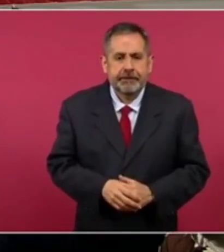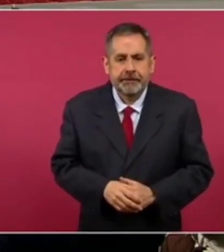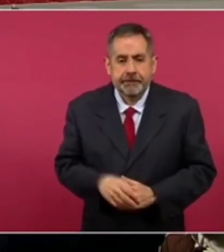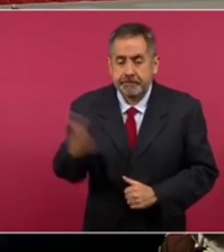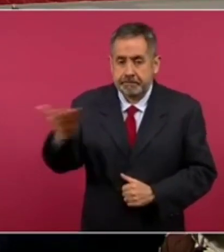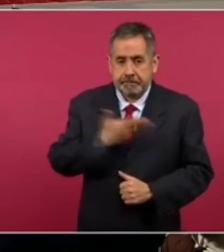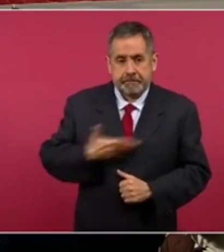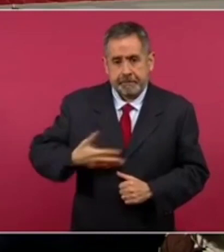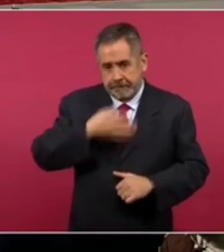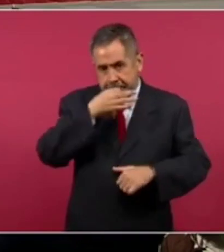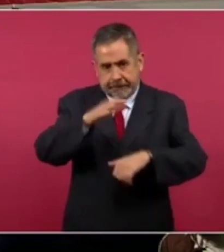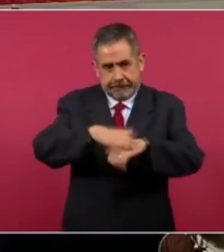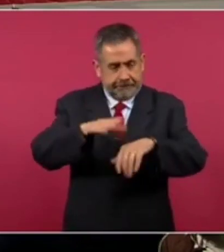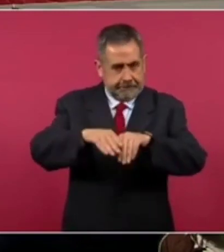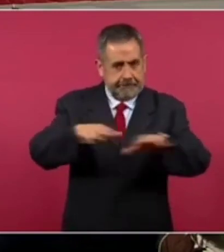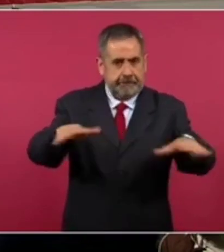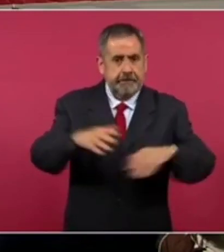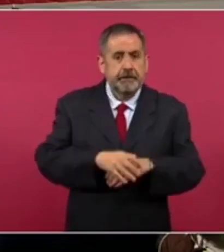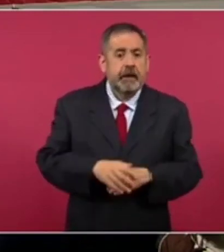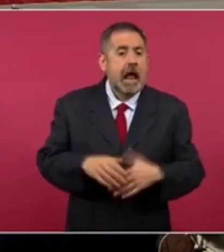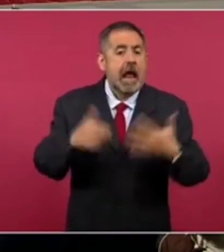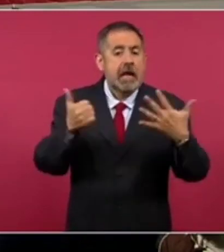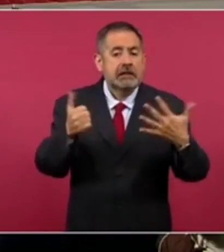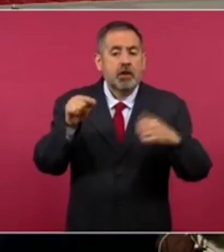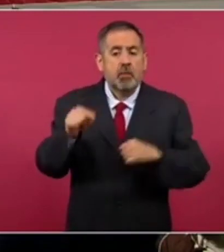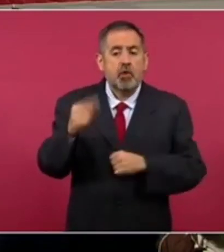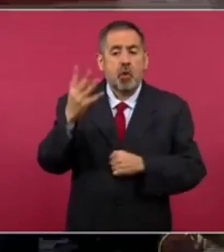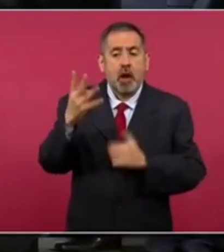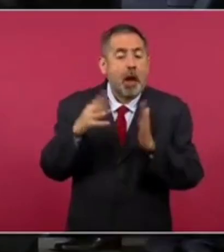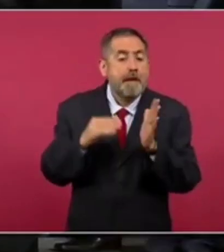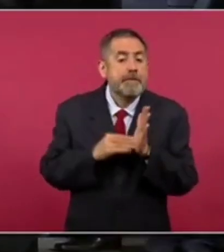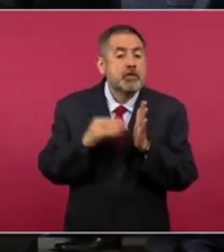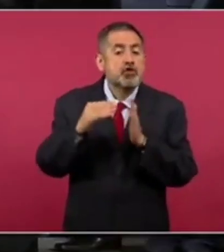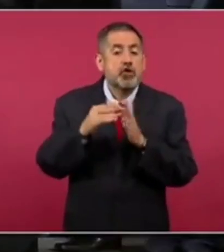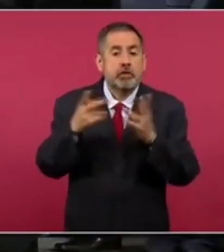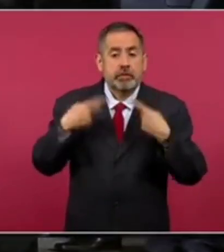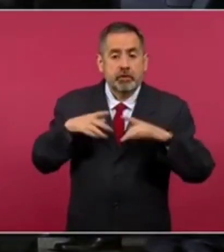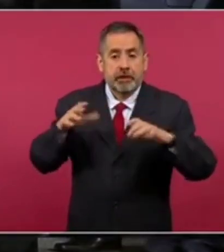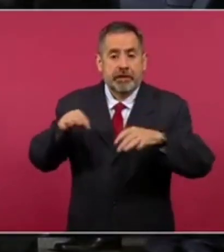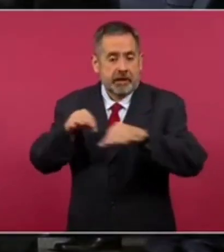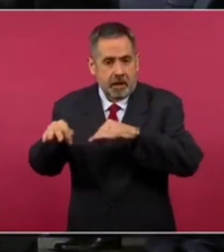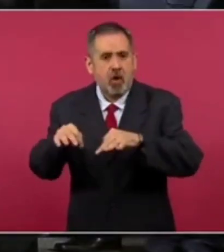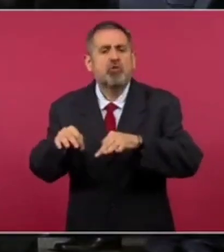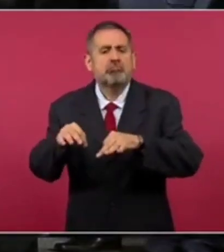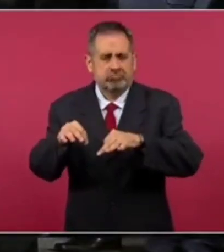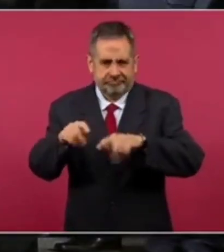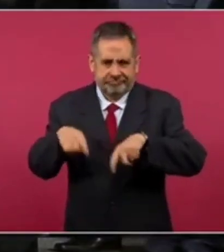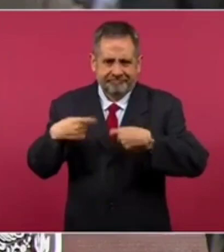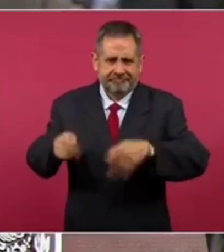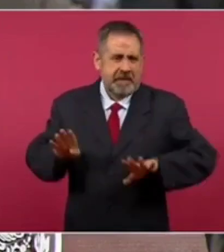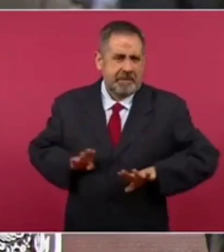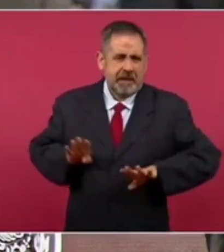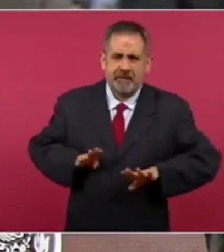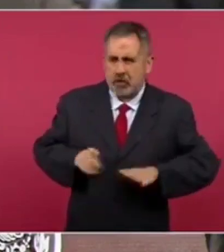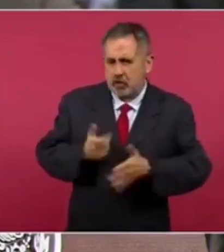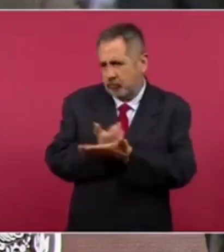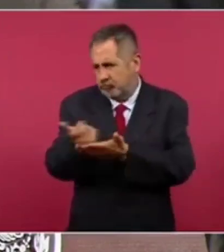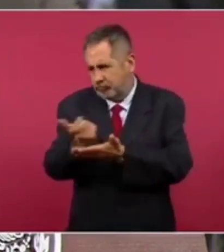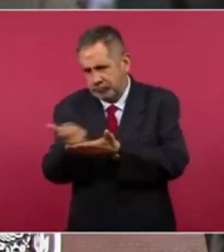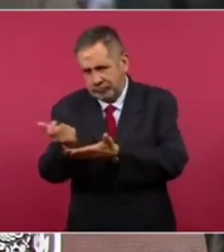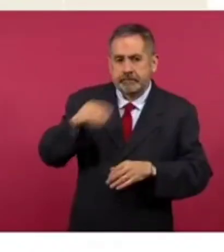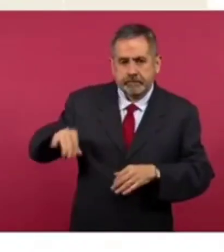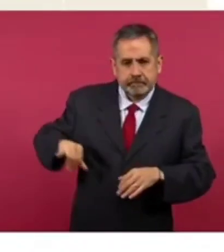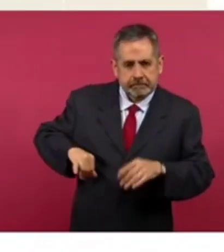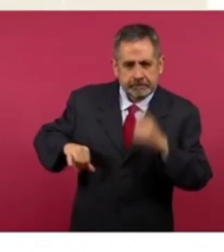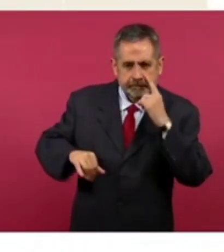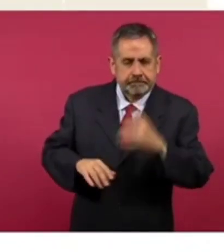Presidente, informarles que 6.4 millones de trabajadores serán beneficiados con esta política.